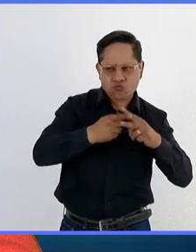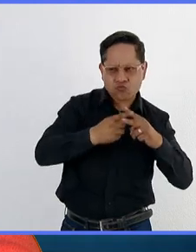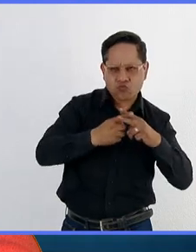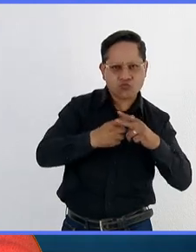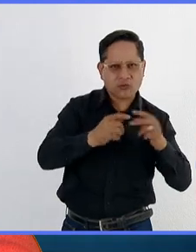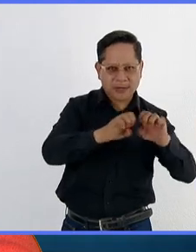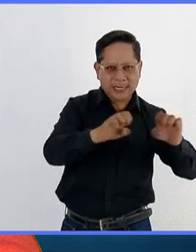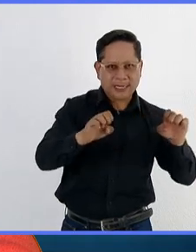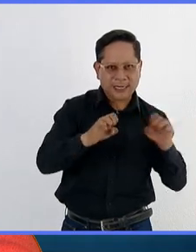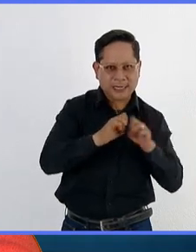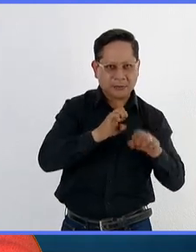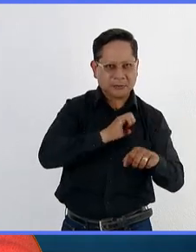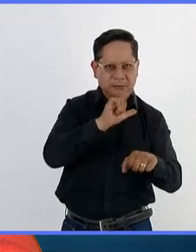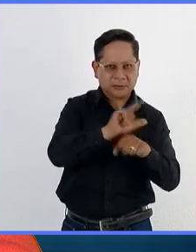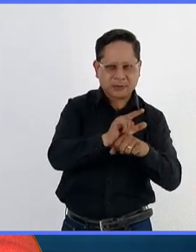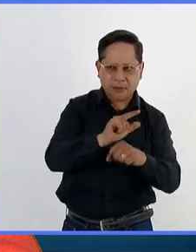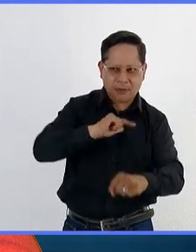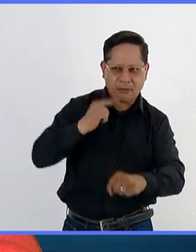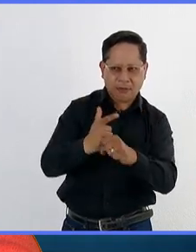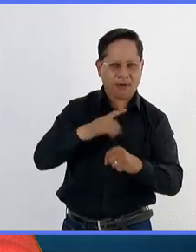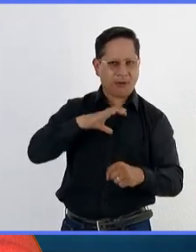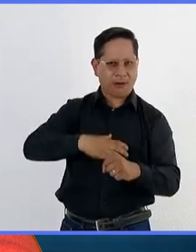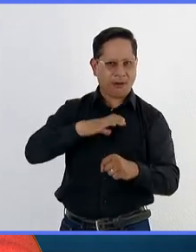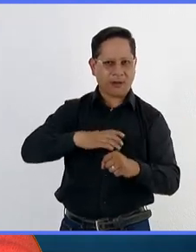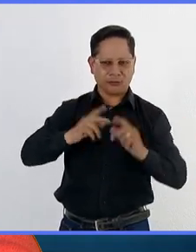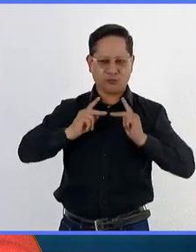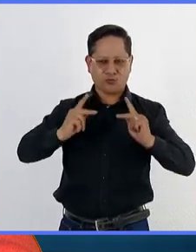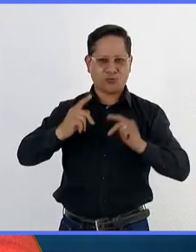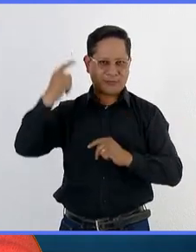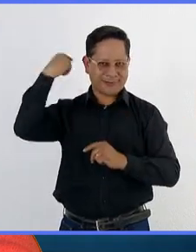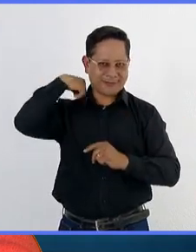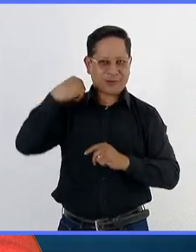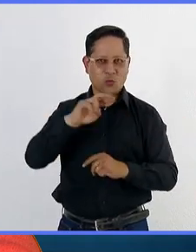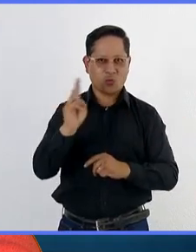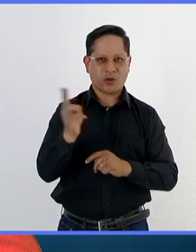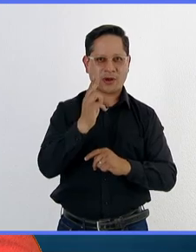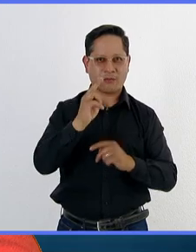especialistas pueden detectar cáncer de pulmón. Una historia de UNAM Global.